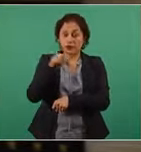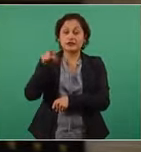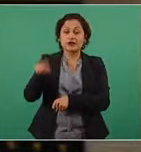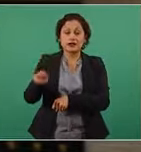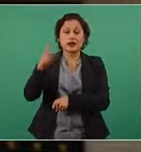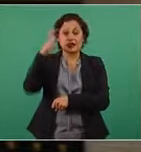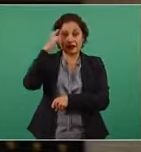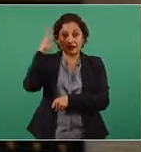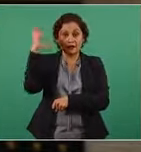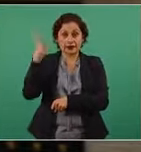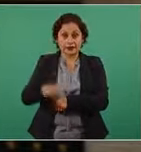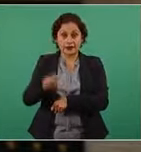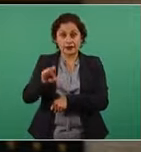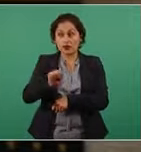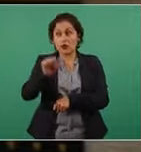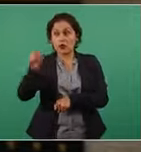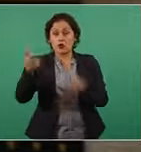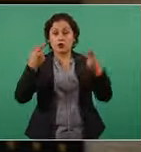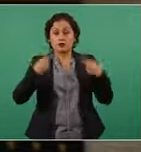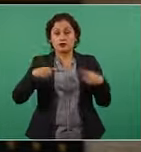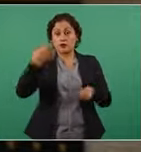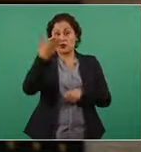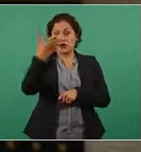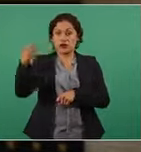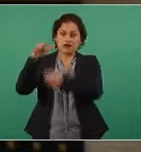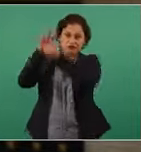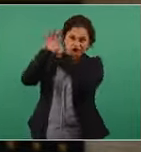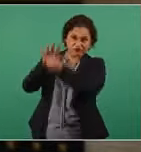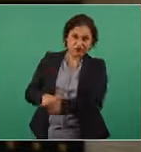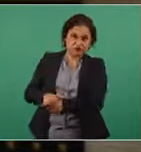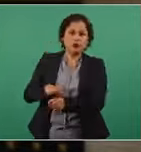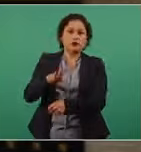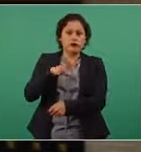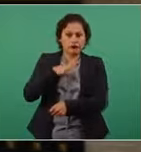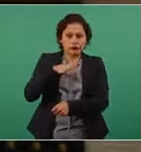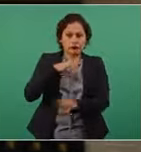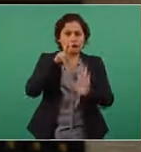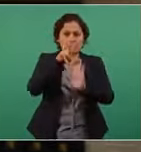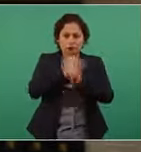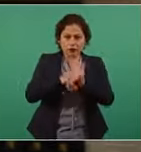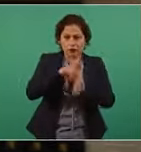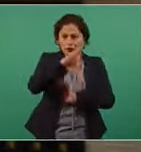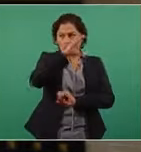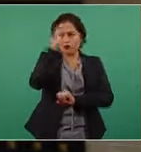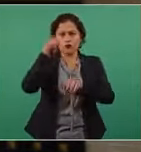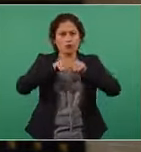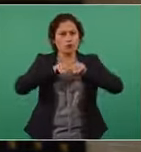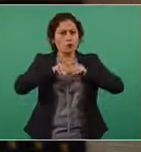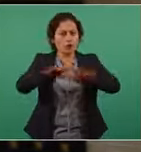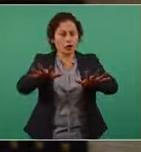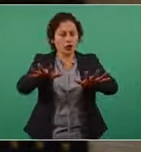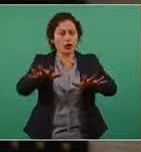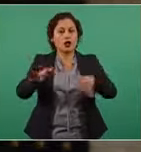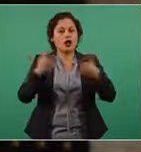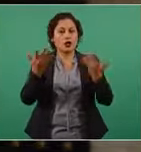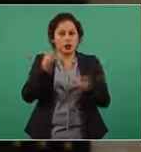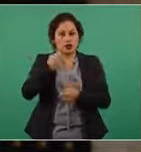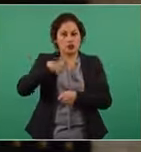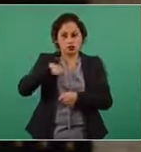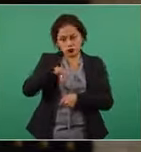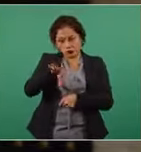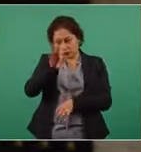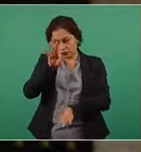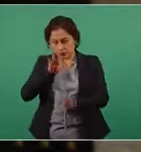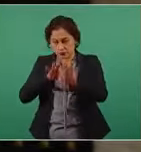brutalmente a los campesinos, hay videos, hay fotografías en las redes sociales mismas. Indagamos y lo que están